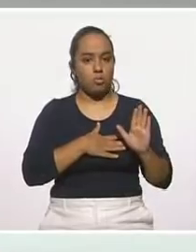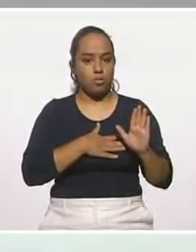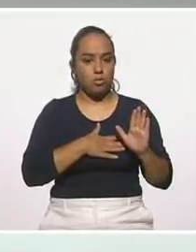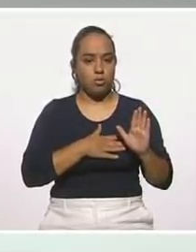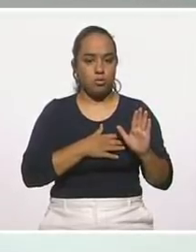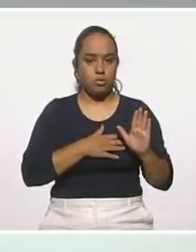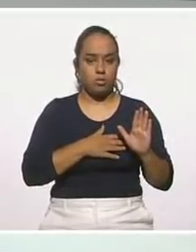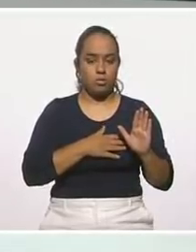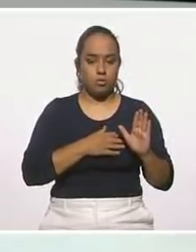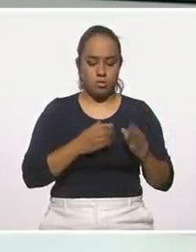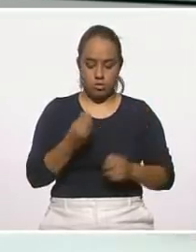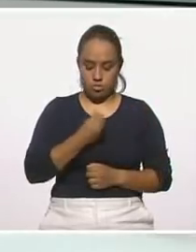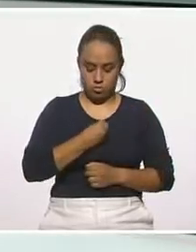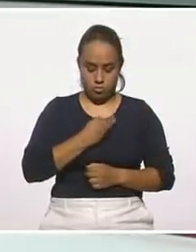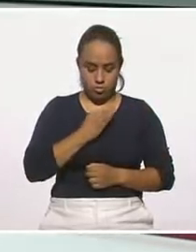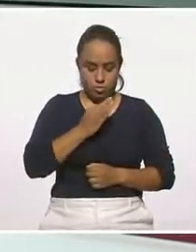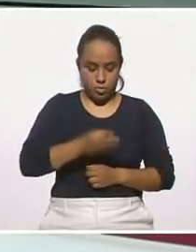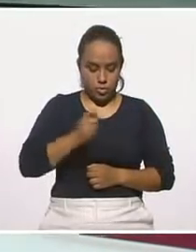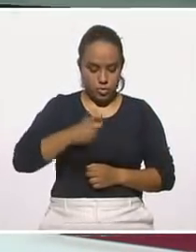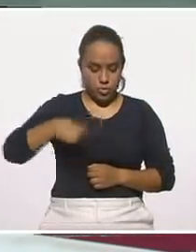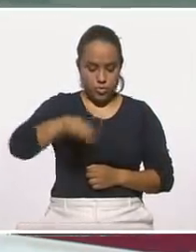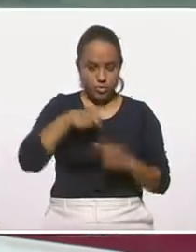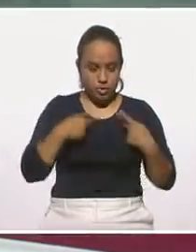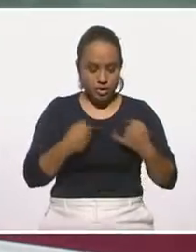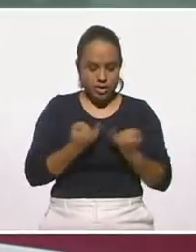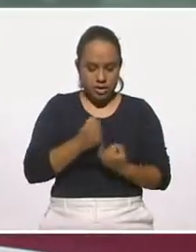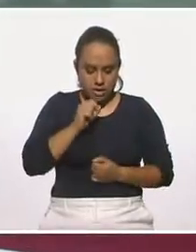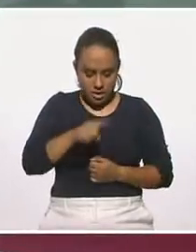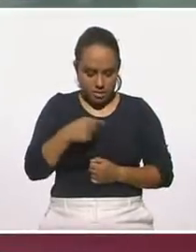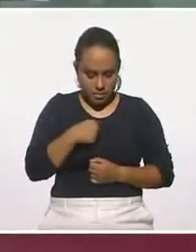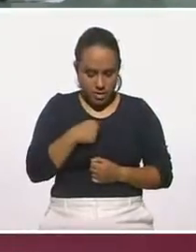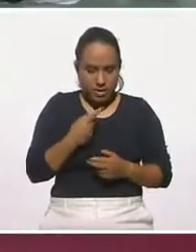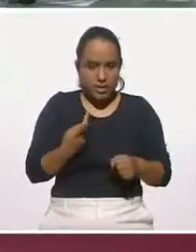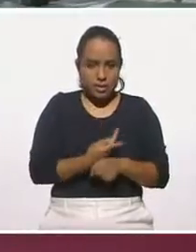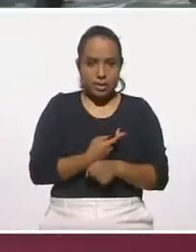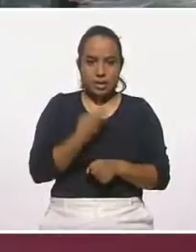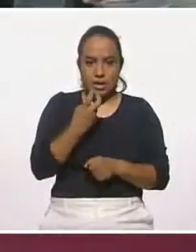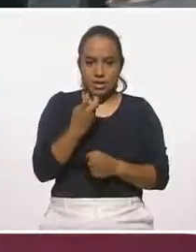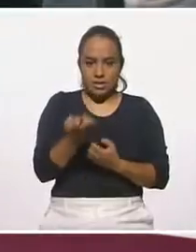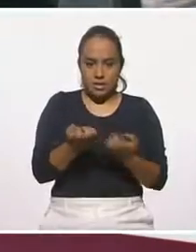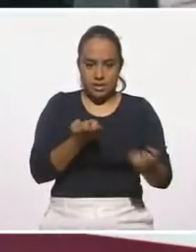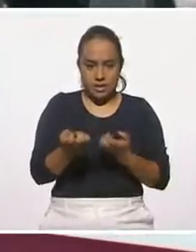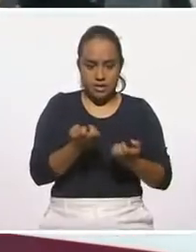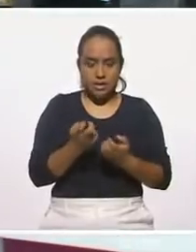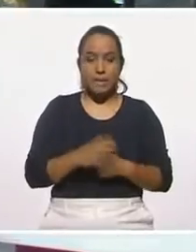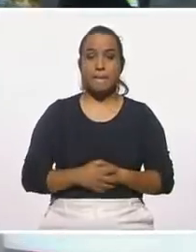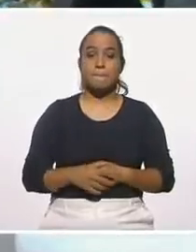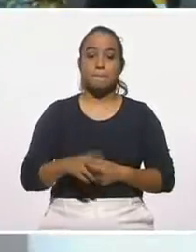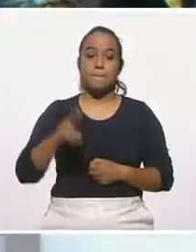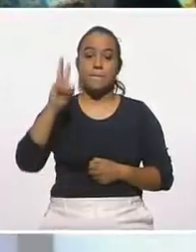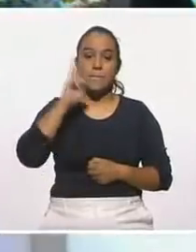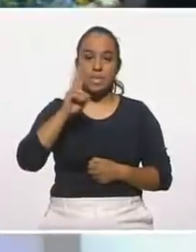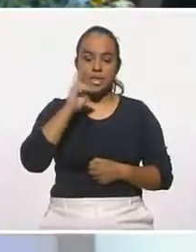social, ¿no? Como también, ¿qué es lo que me está pasando? Ese es muy buen ejercicio, Fernando, a ver si luego nos pasamos para compartirlo con las redes sociales,